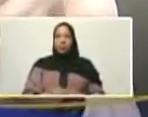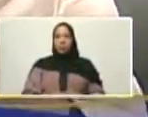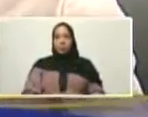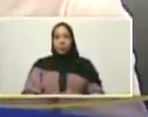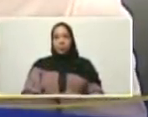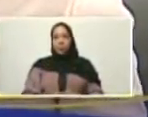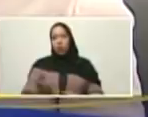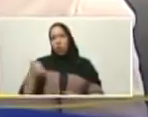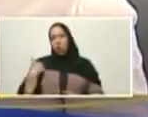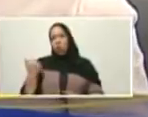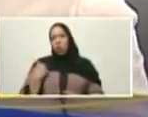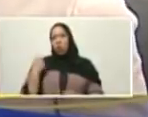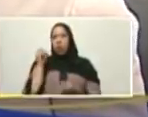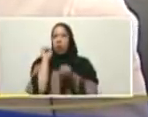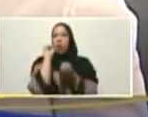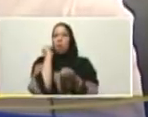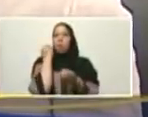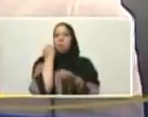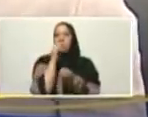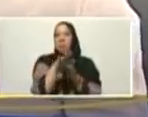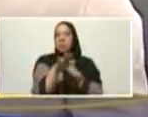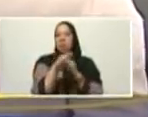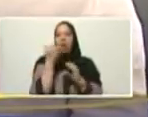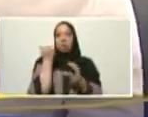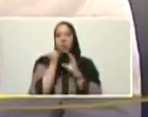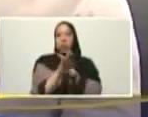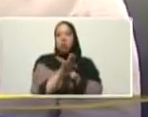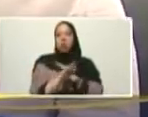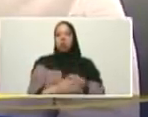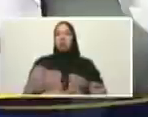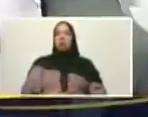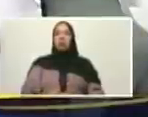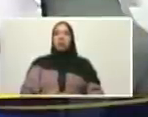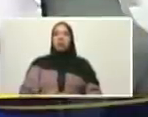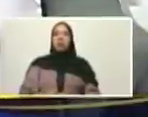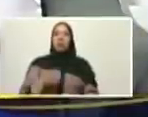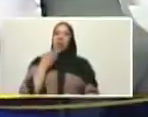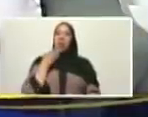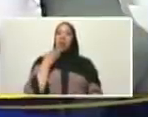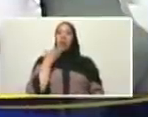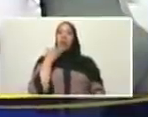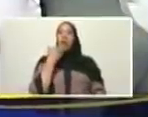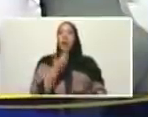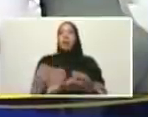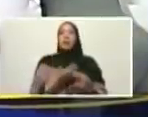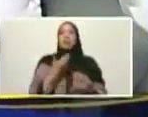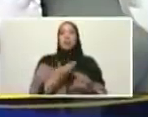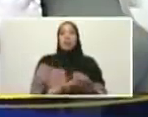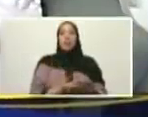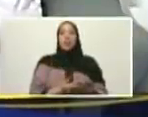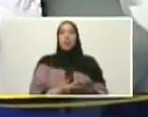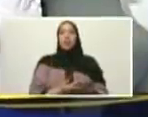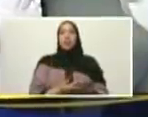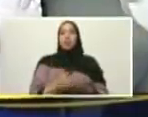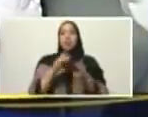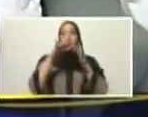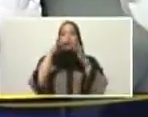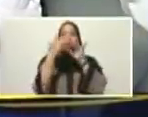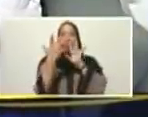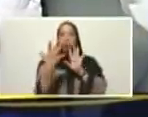algún otro mensaje para nuestro presidente por favor bueno presidente agradecida porque vivíamos en unos ranchos